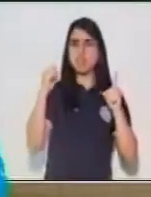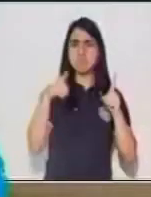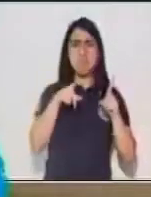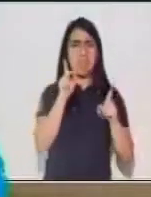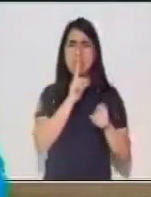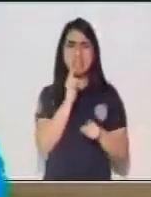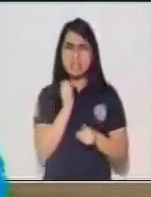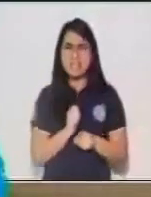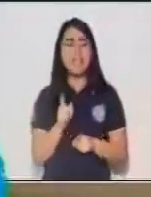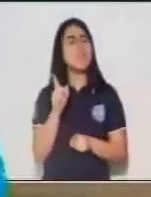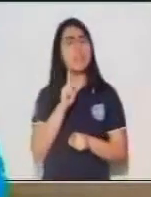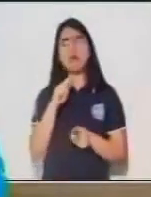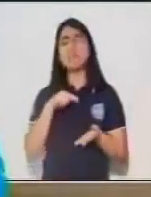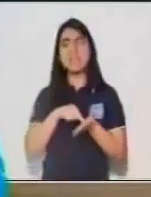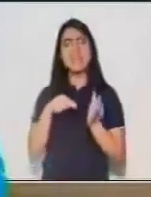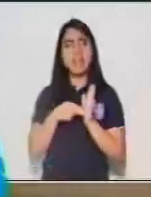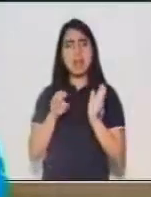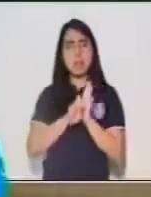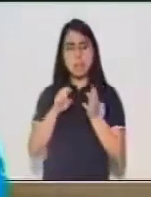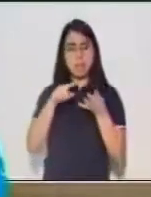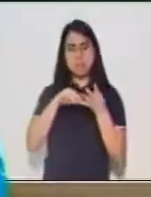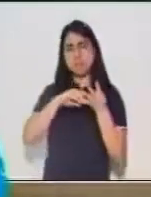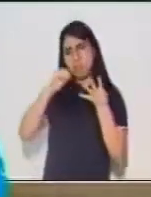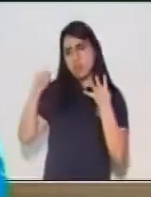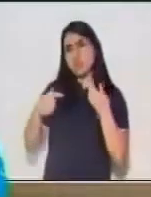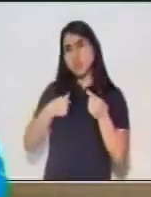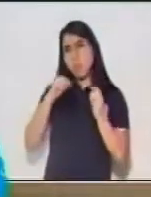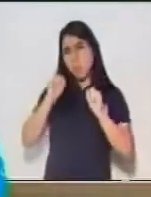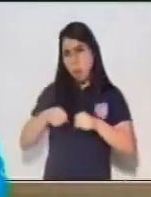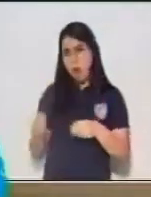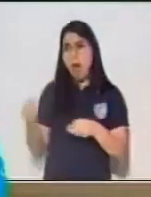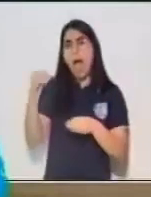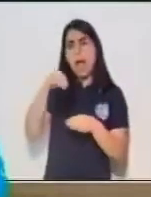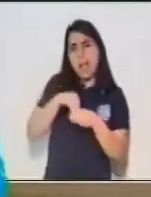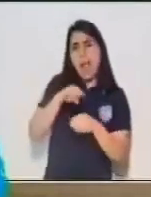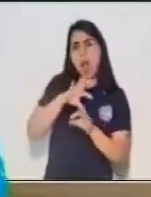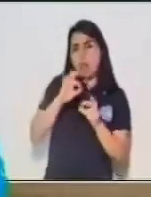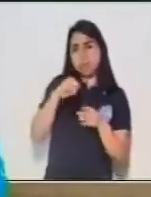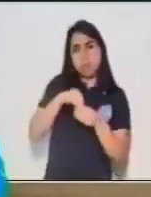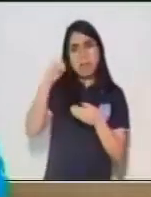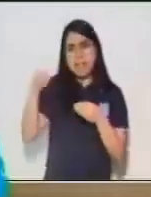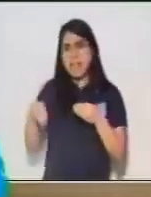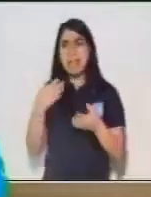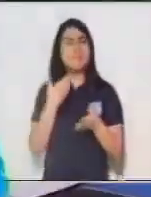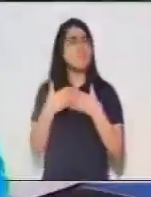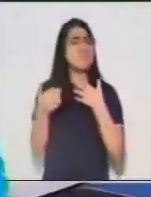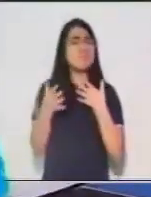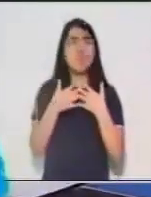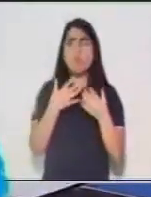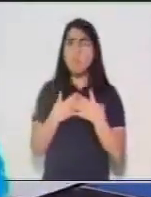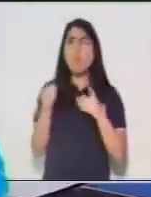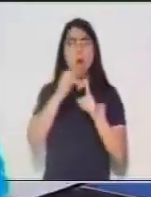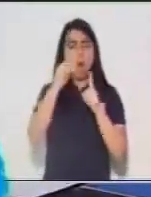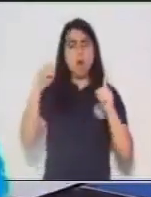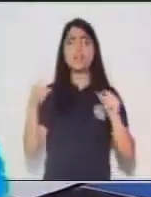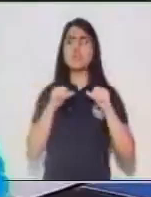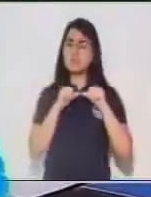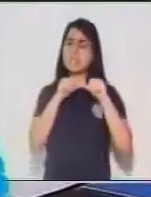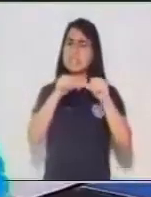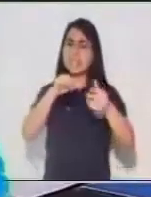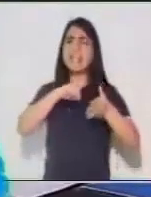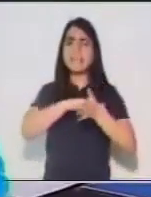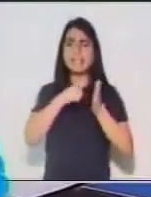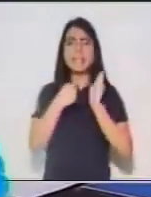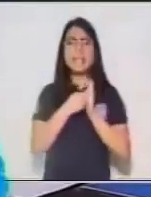vamos a poder identificar porque va a estar entre comas. Ahora bien, ¿qué palabras pueden estar dentro de los